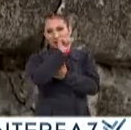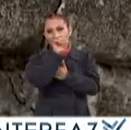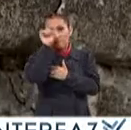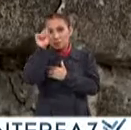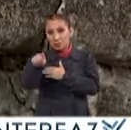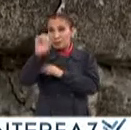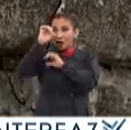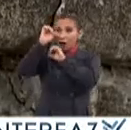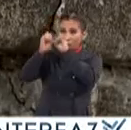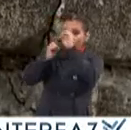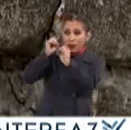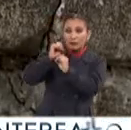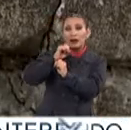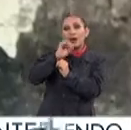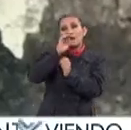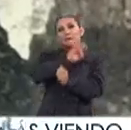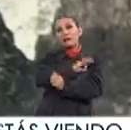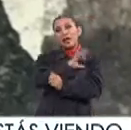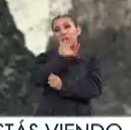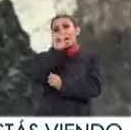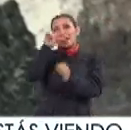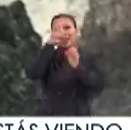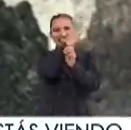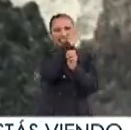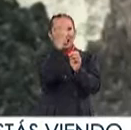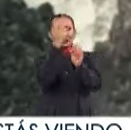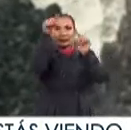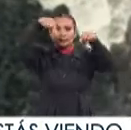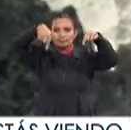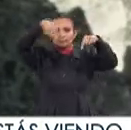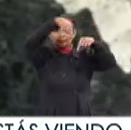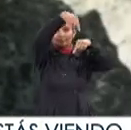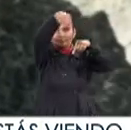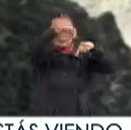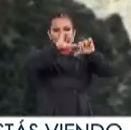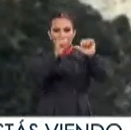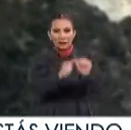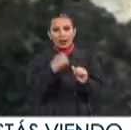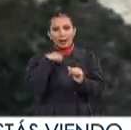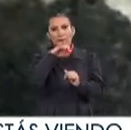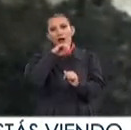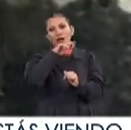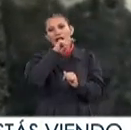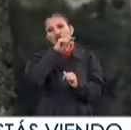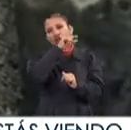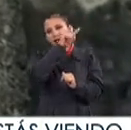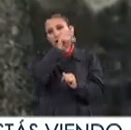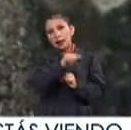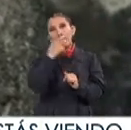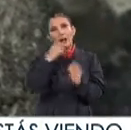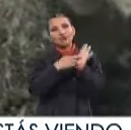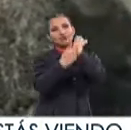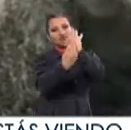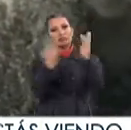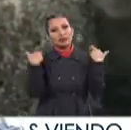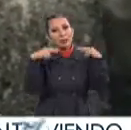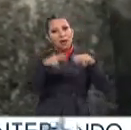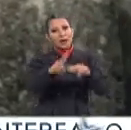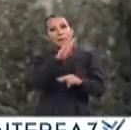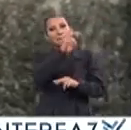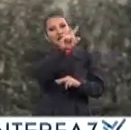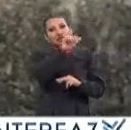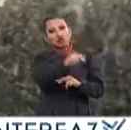junto con las obras Fe y Caridad Integra un conjunto elaborado por el artista Manuel Tolzá Para representar las tres